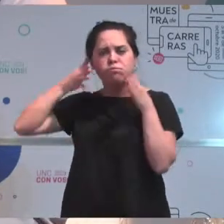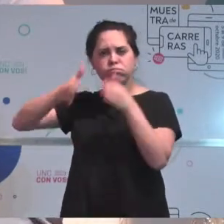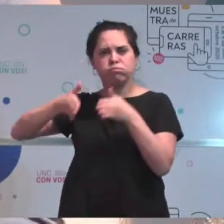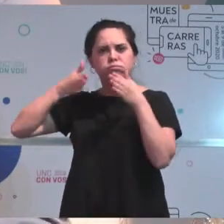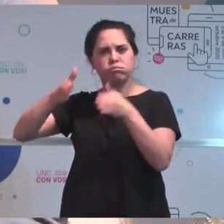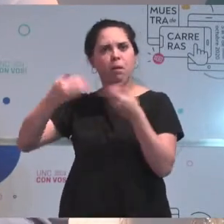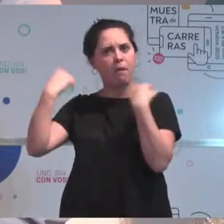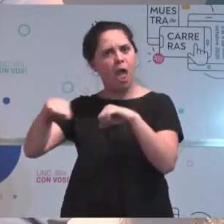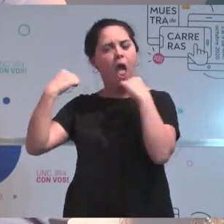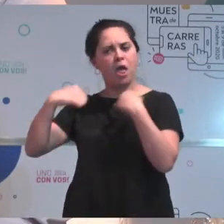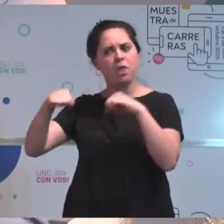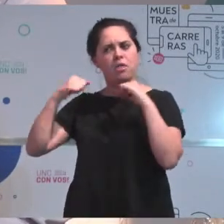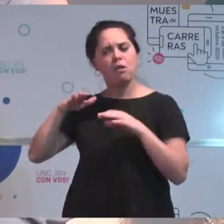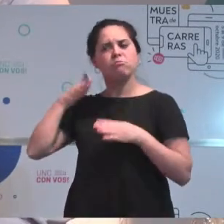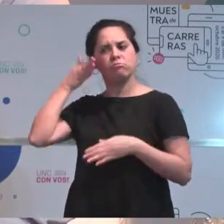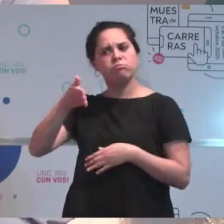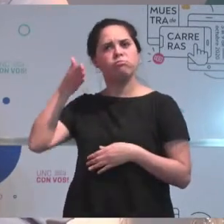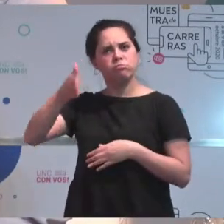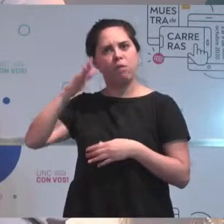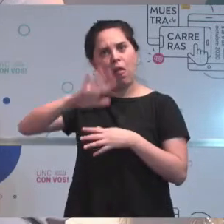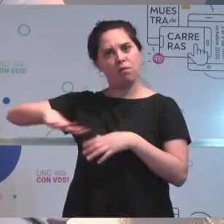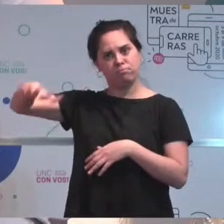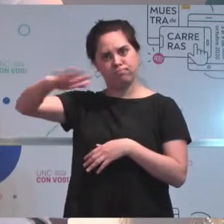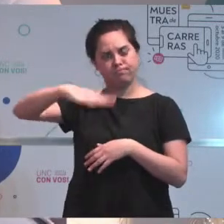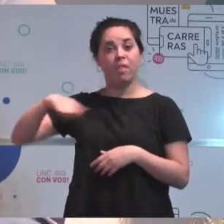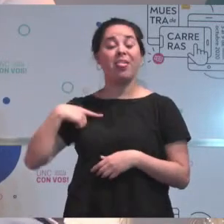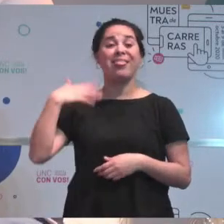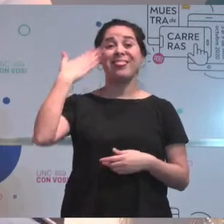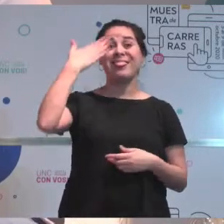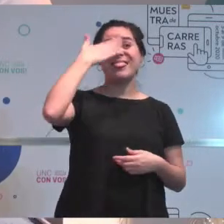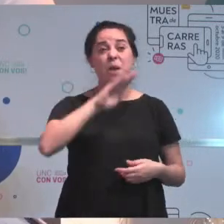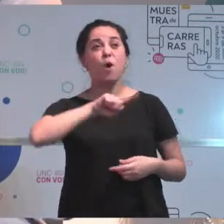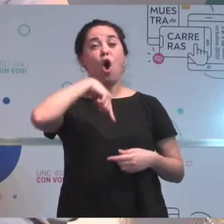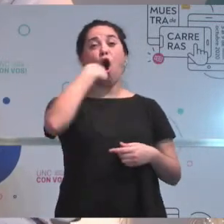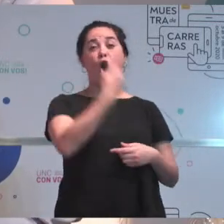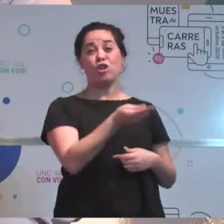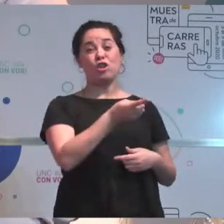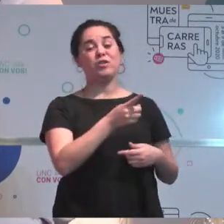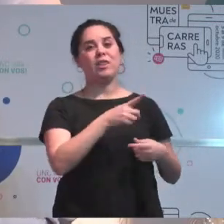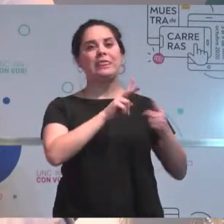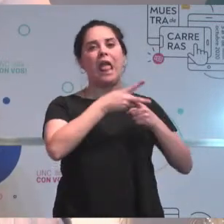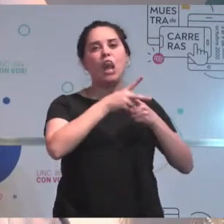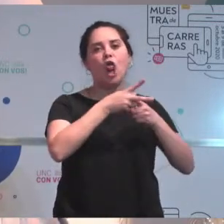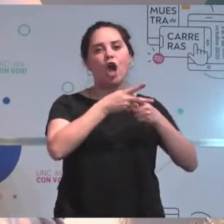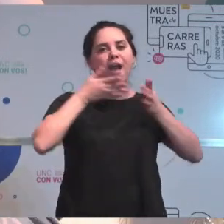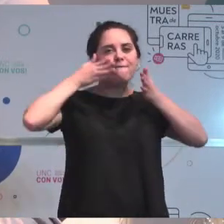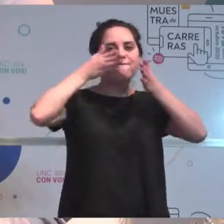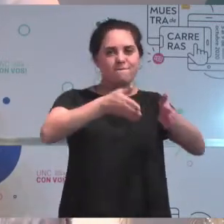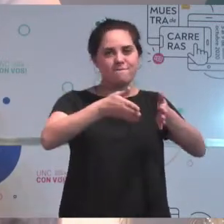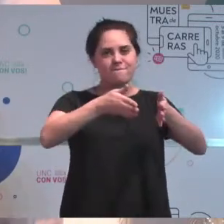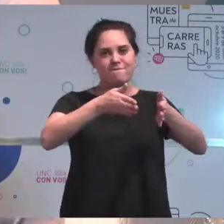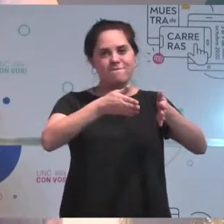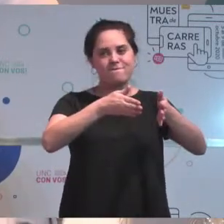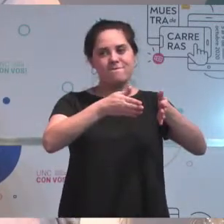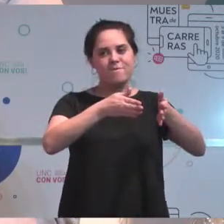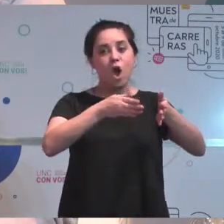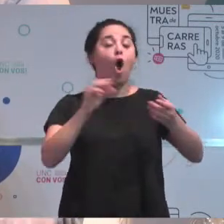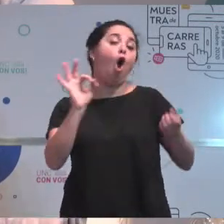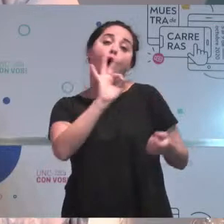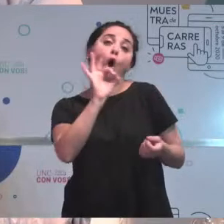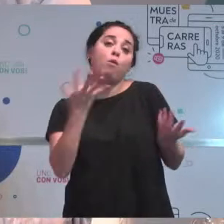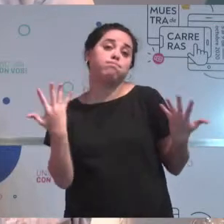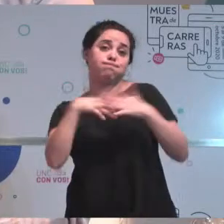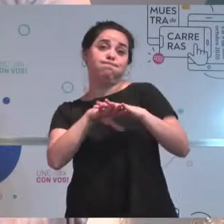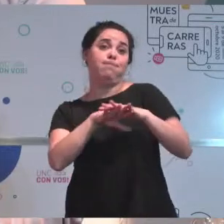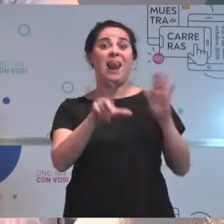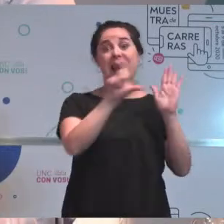Y luego hay una parte que está más enfocada en la parte de la tecnología o en la aplicación de las otras dos patas que vimos, tanto